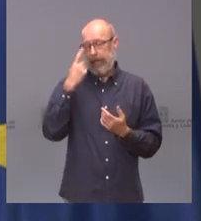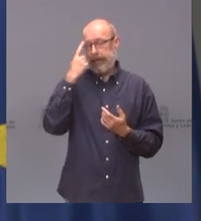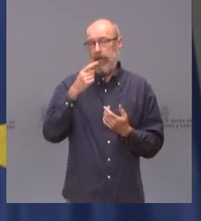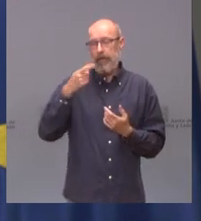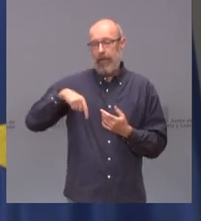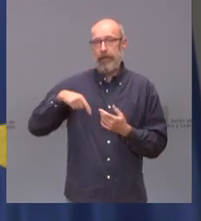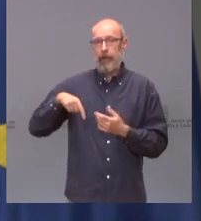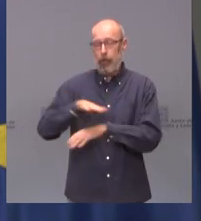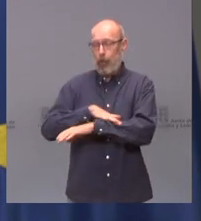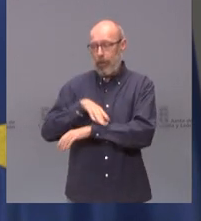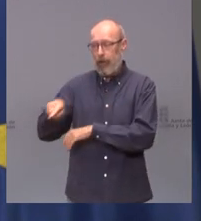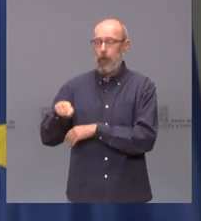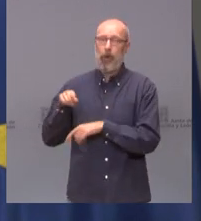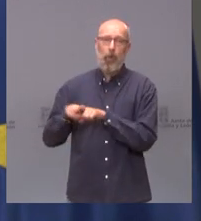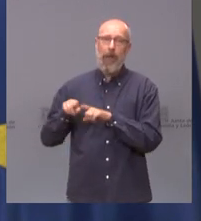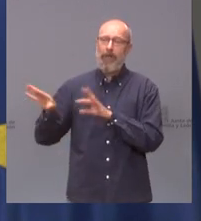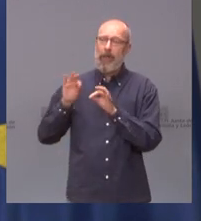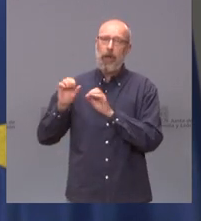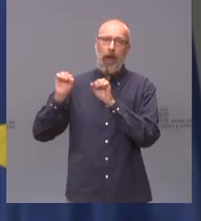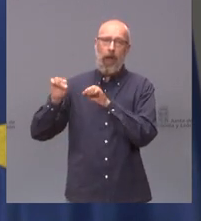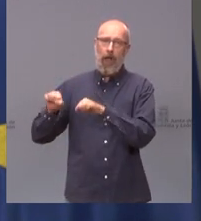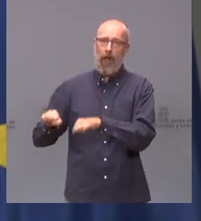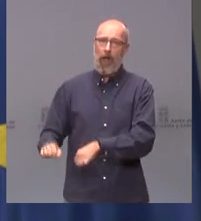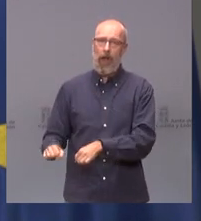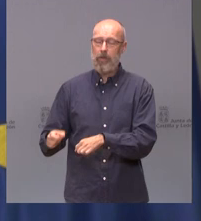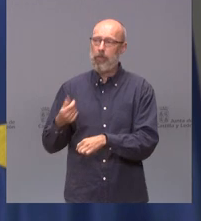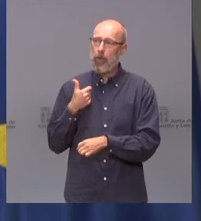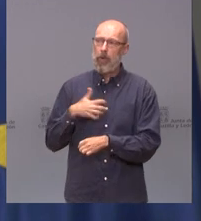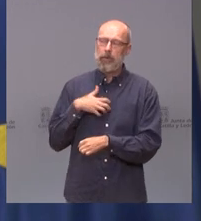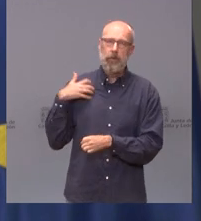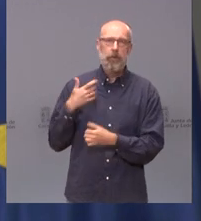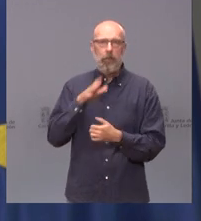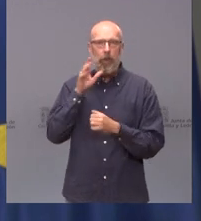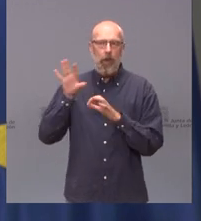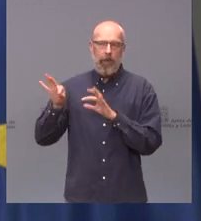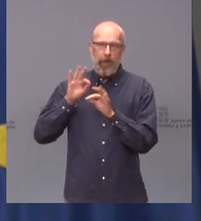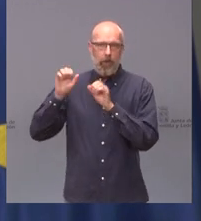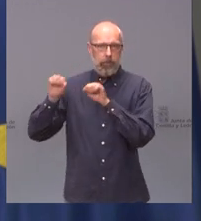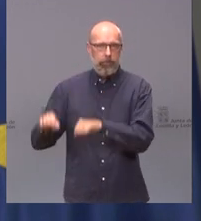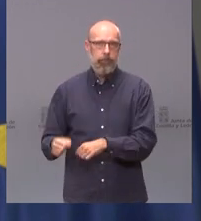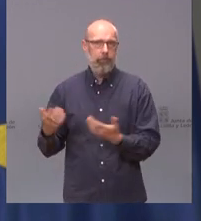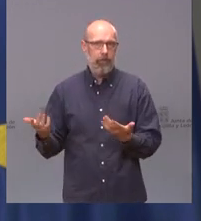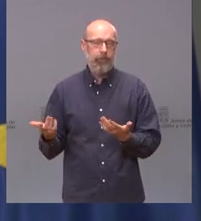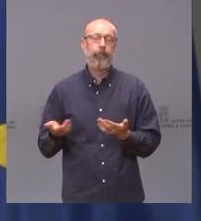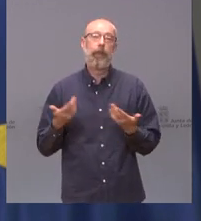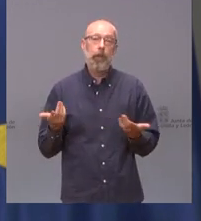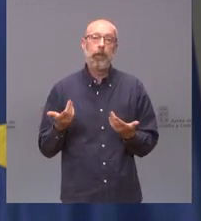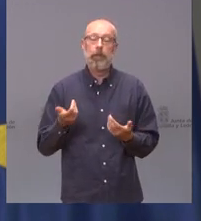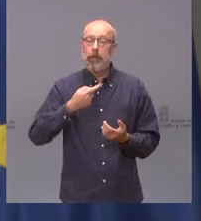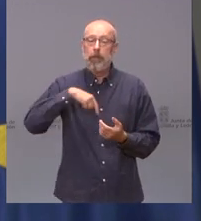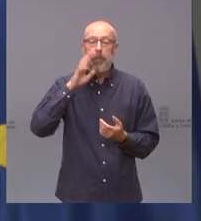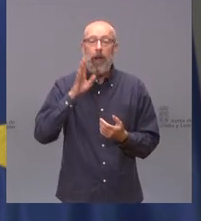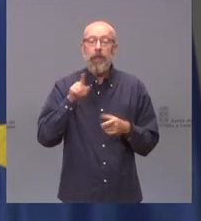es decir, que es un poquito desesperante a veces la lentitud en la toma de decisiones a este respecto. Y seguimos sin aprender